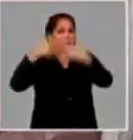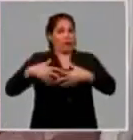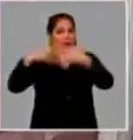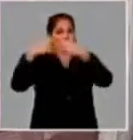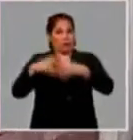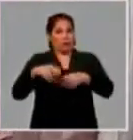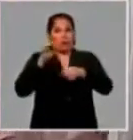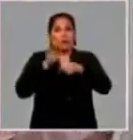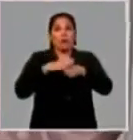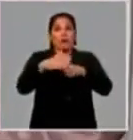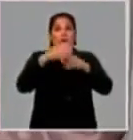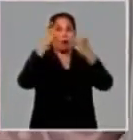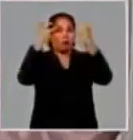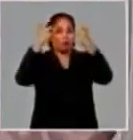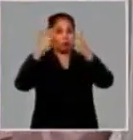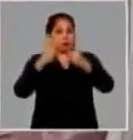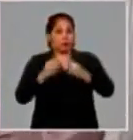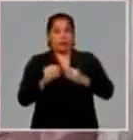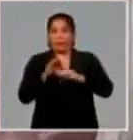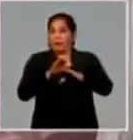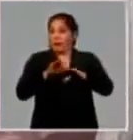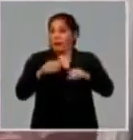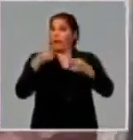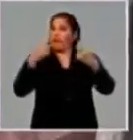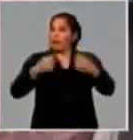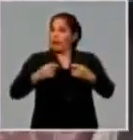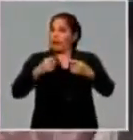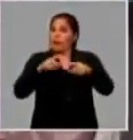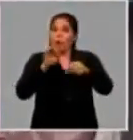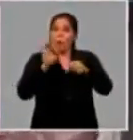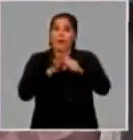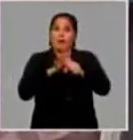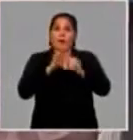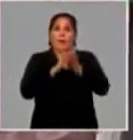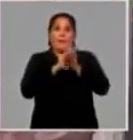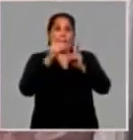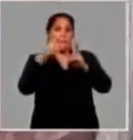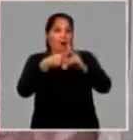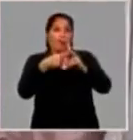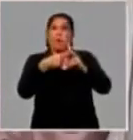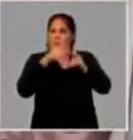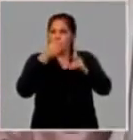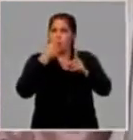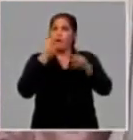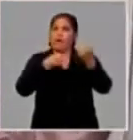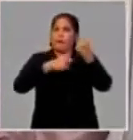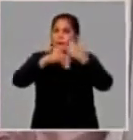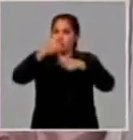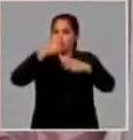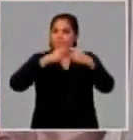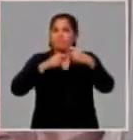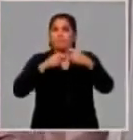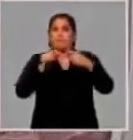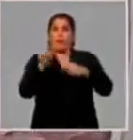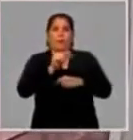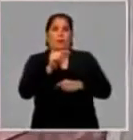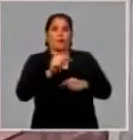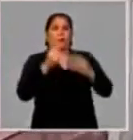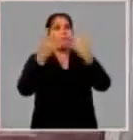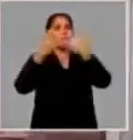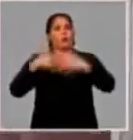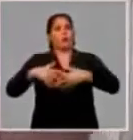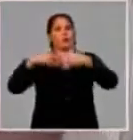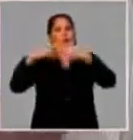que a partir de los resultados que deben ser a principios del mes de mayo podamos ya comenzar en el tiempo menor posible la